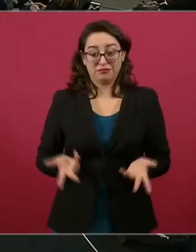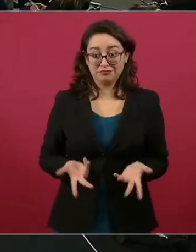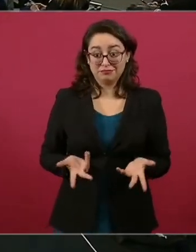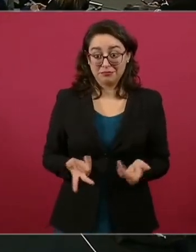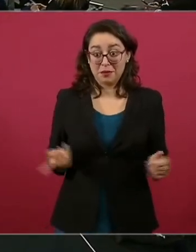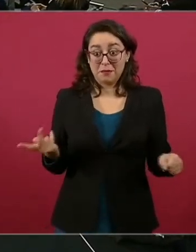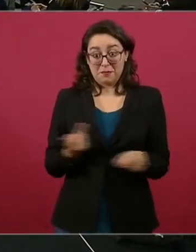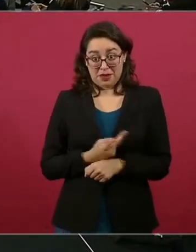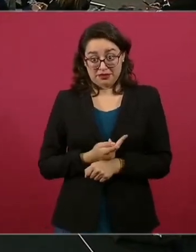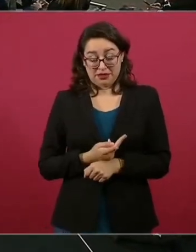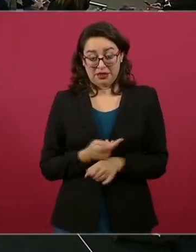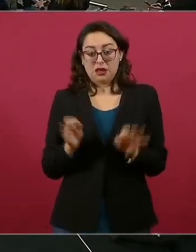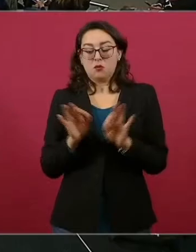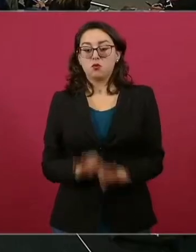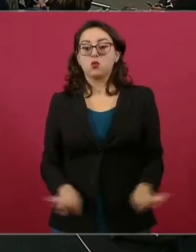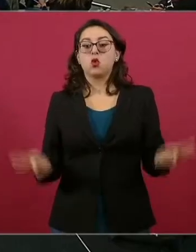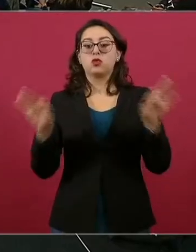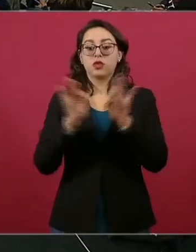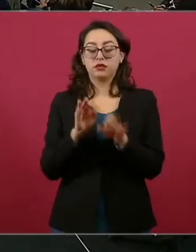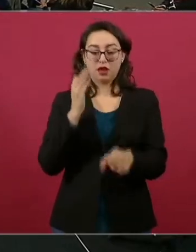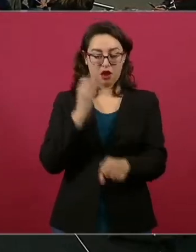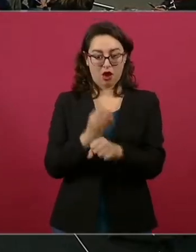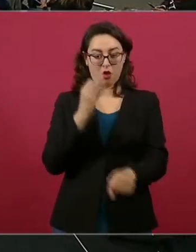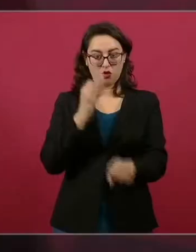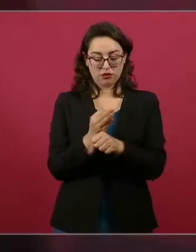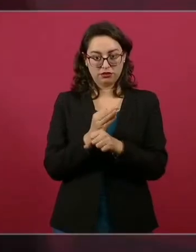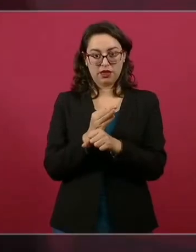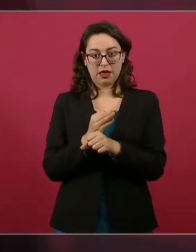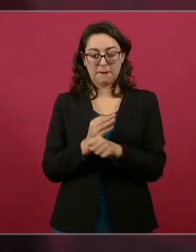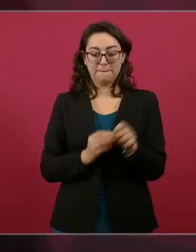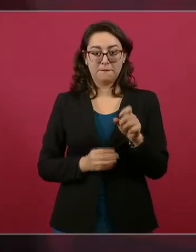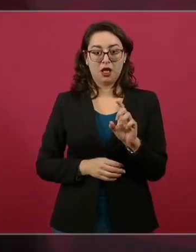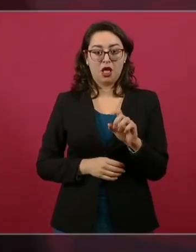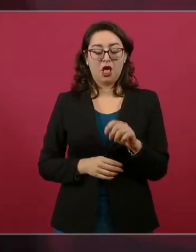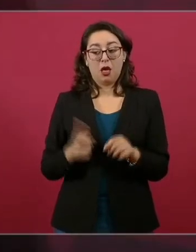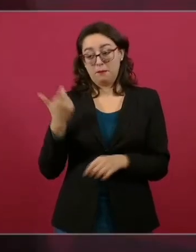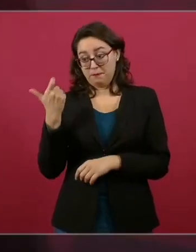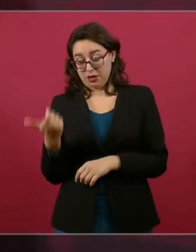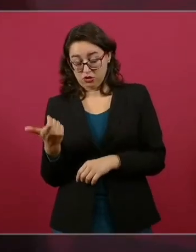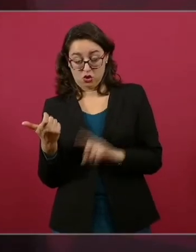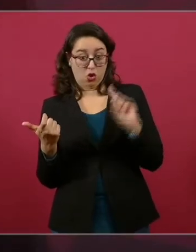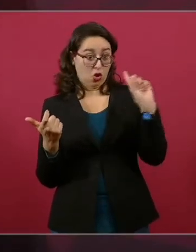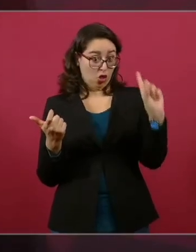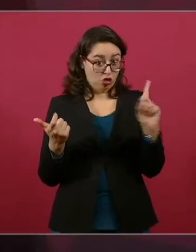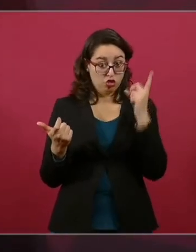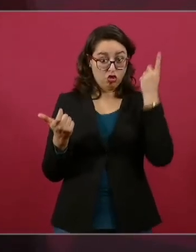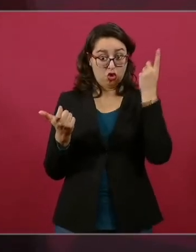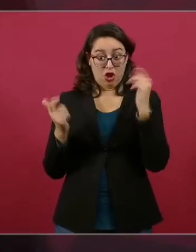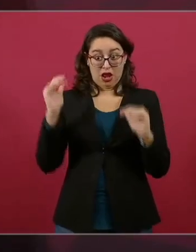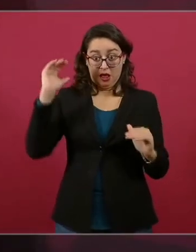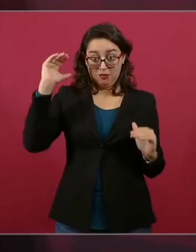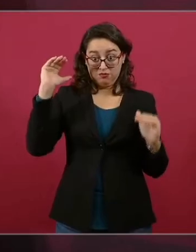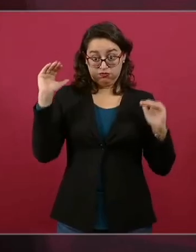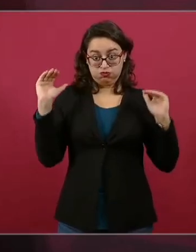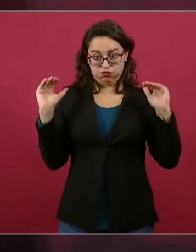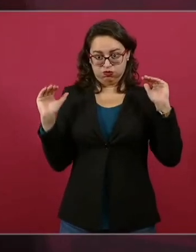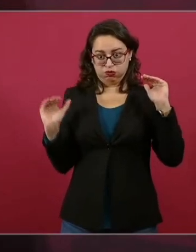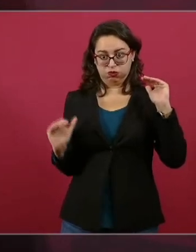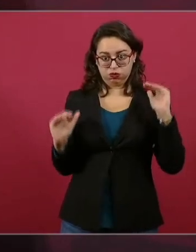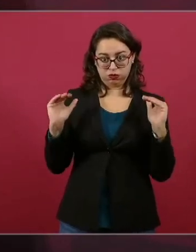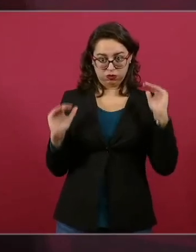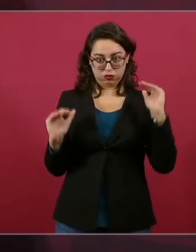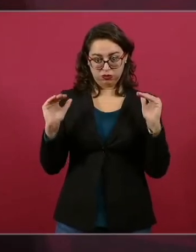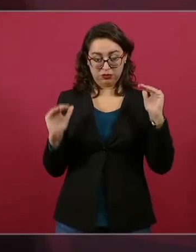Y algo que es importante, que nos ayuda, es que tenemos un